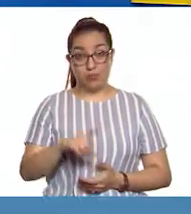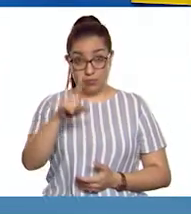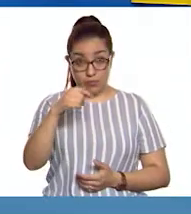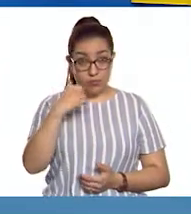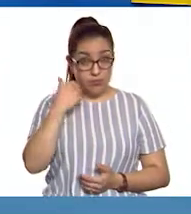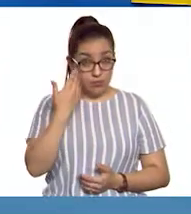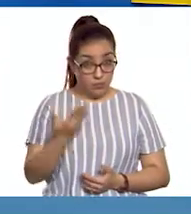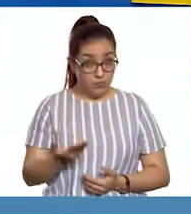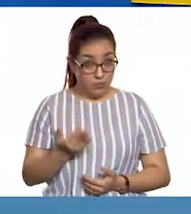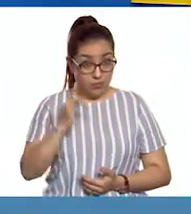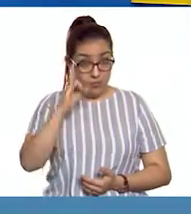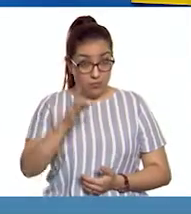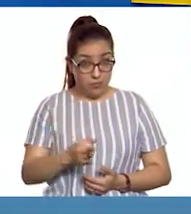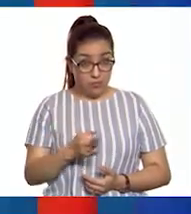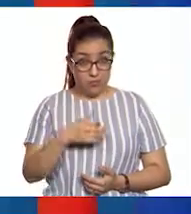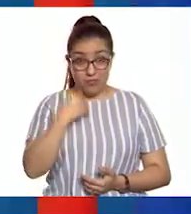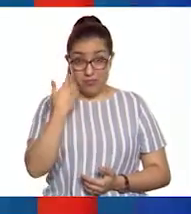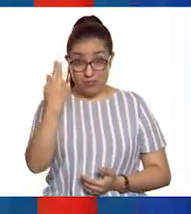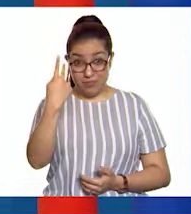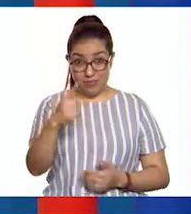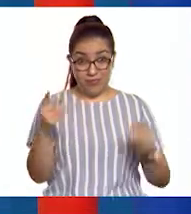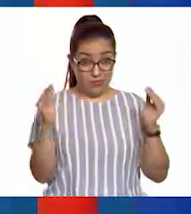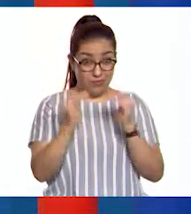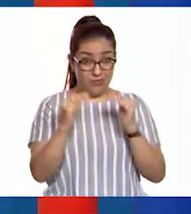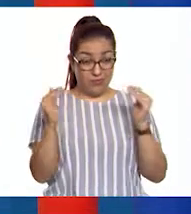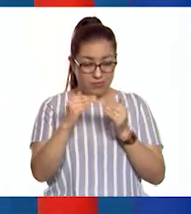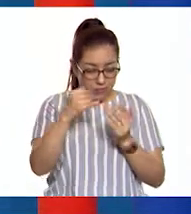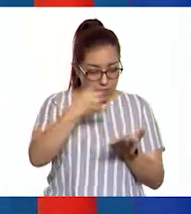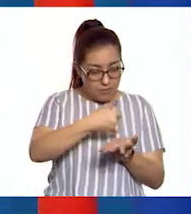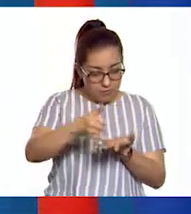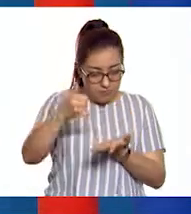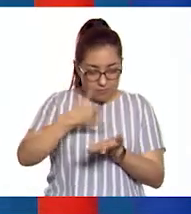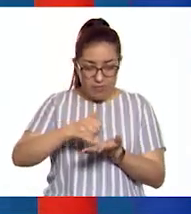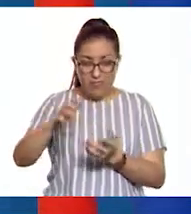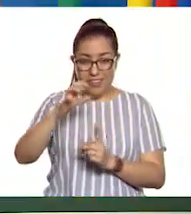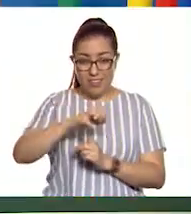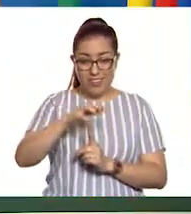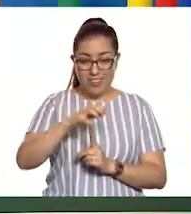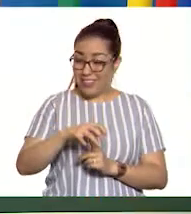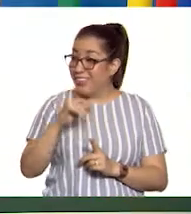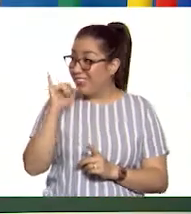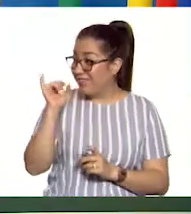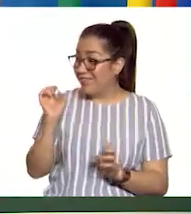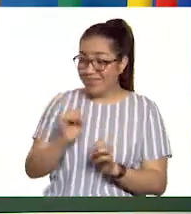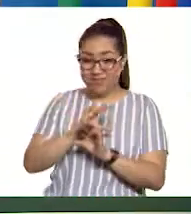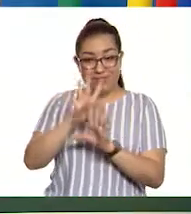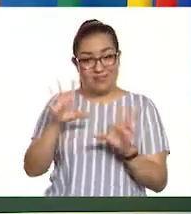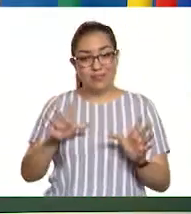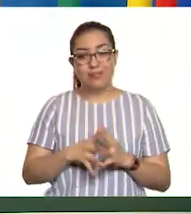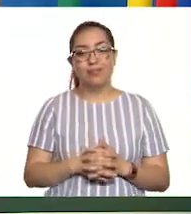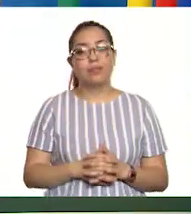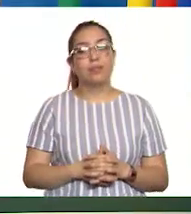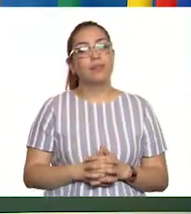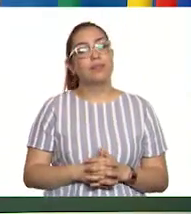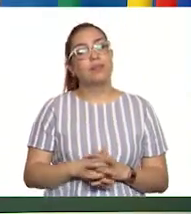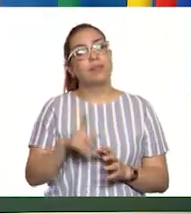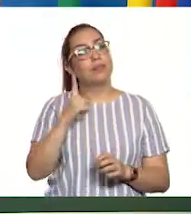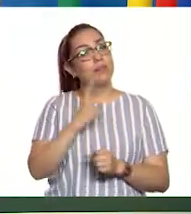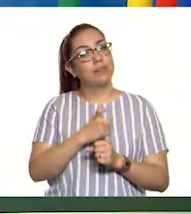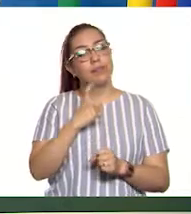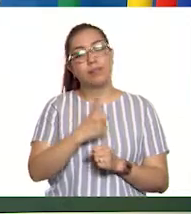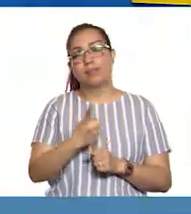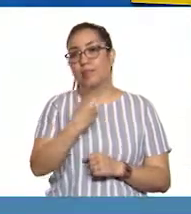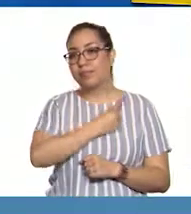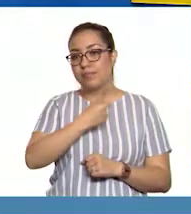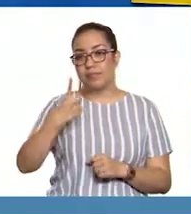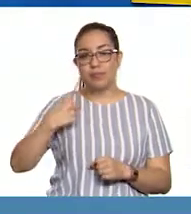cultivo de hongos comestible? Sí, maestro, empecemos. Me gusta la idea. Ok. Lo primero que se debe conseguir es un lugar adecuado